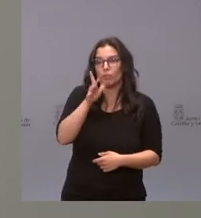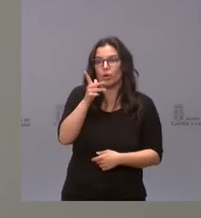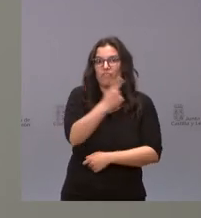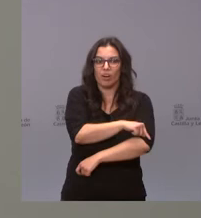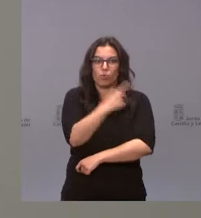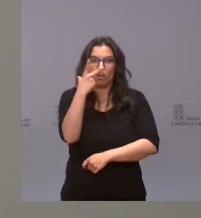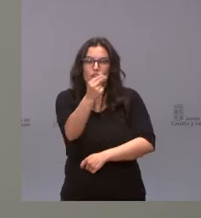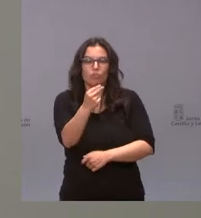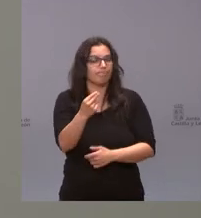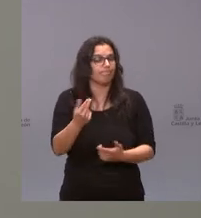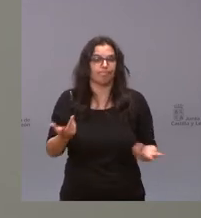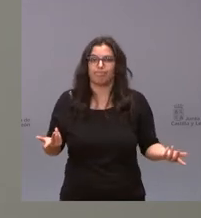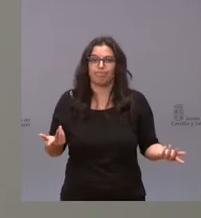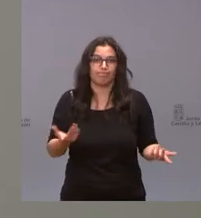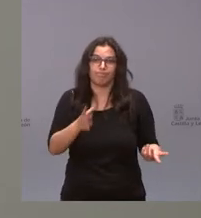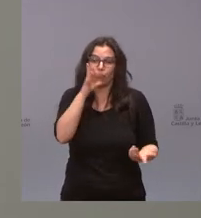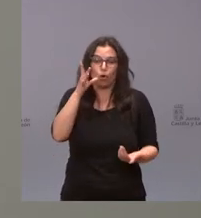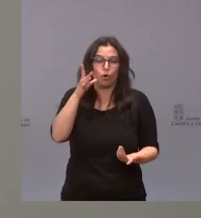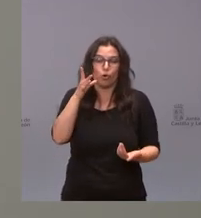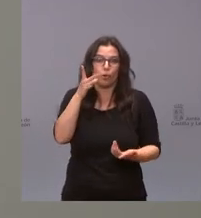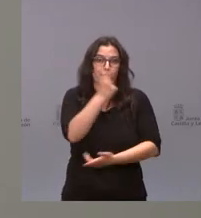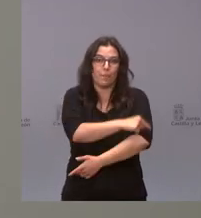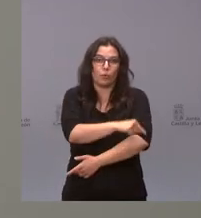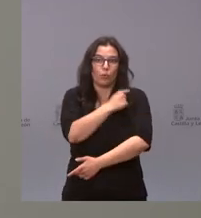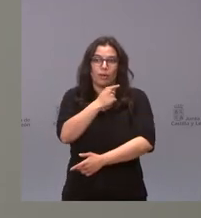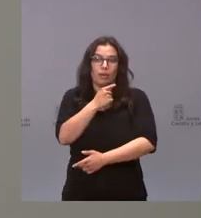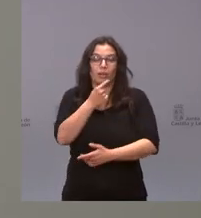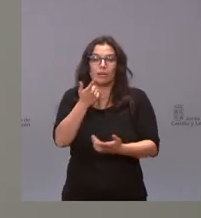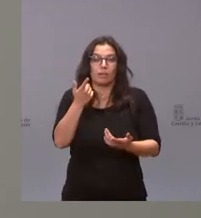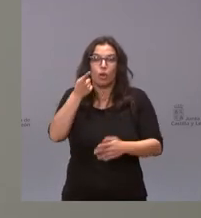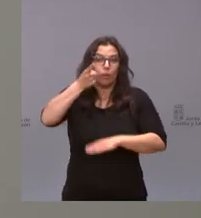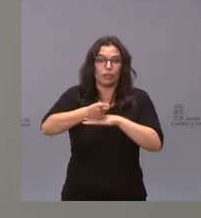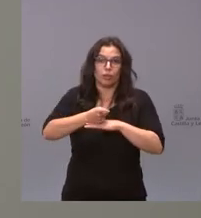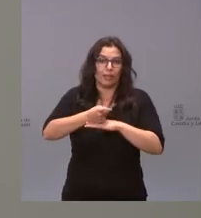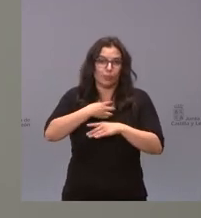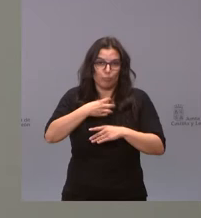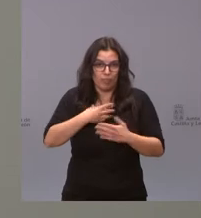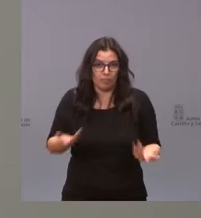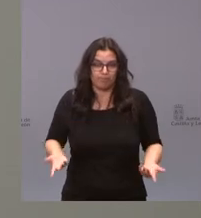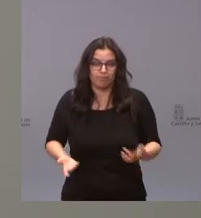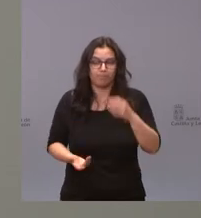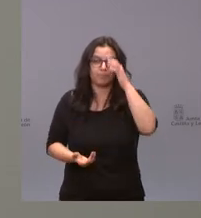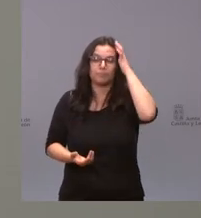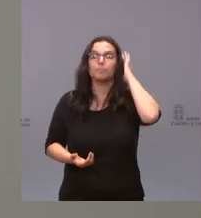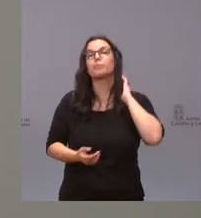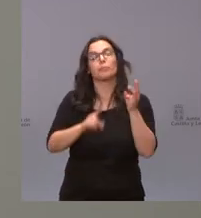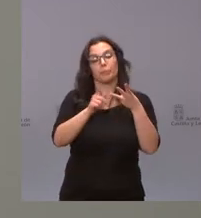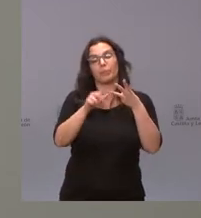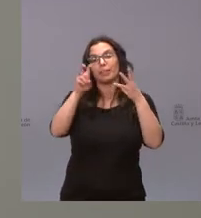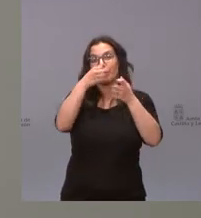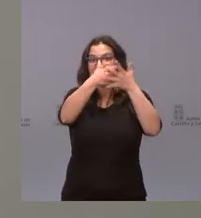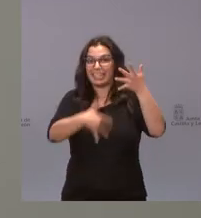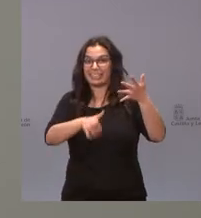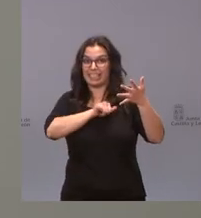vacunado porque la vacunación bajo ningún concepto es obligatoria y respecto a la lista de espera